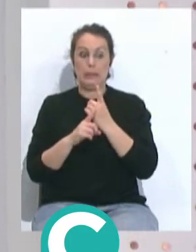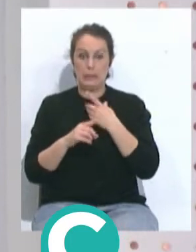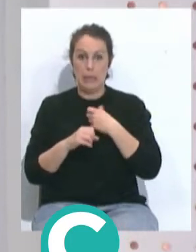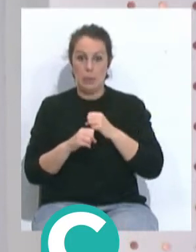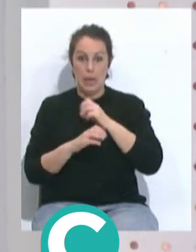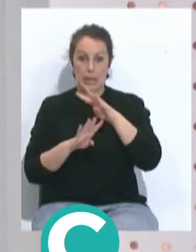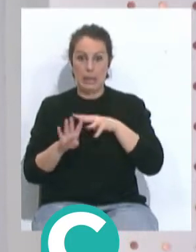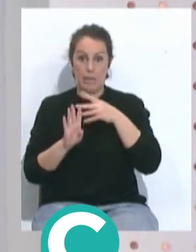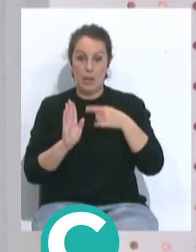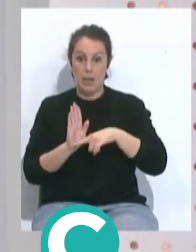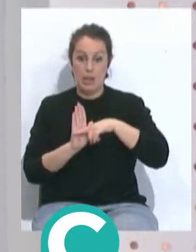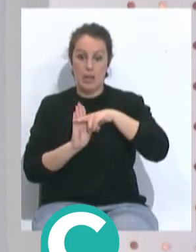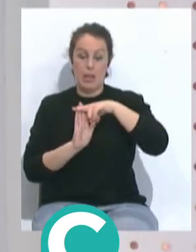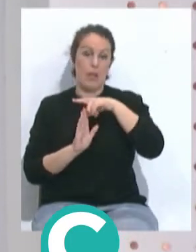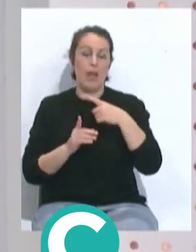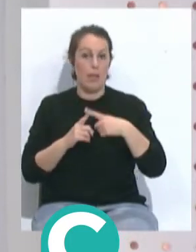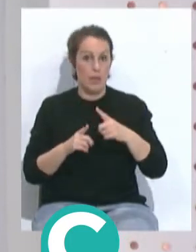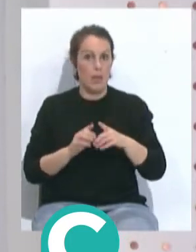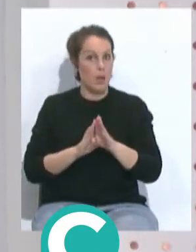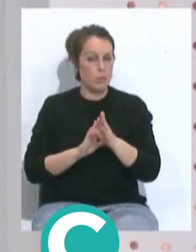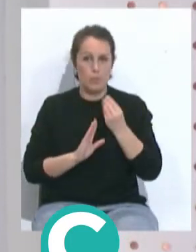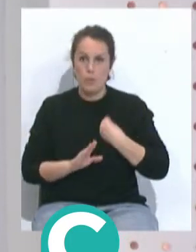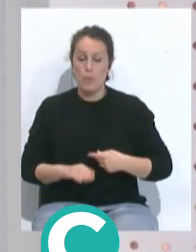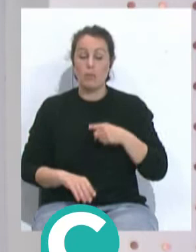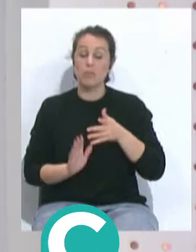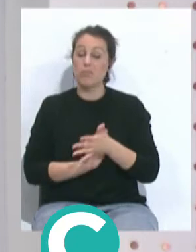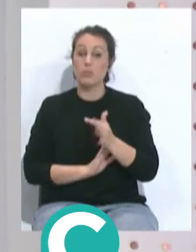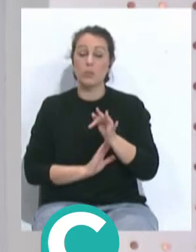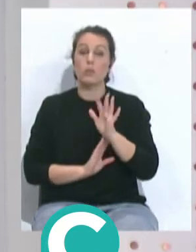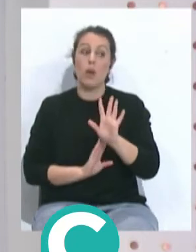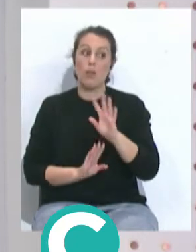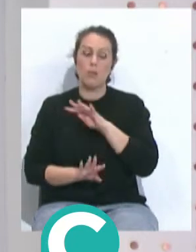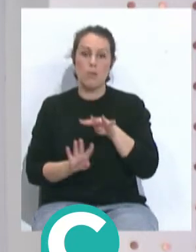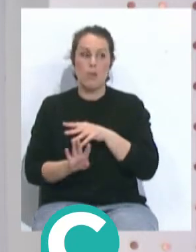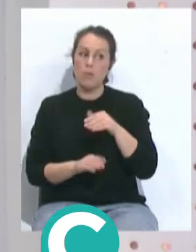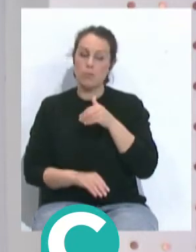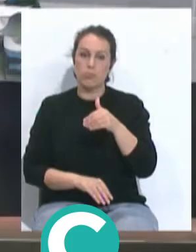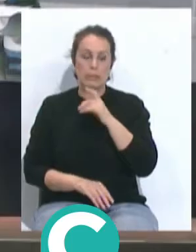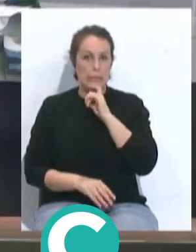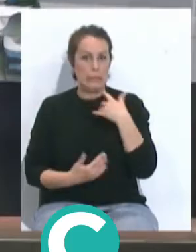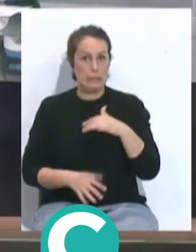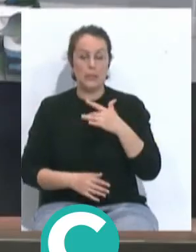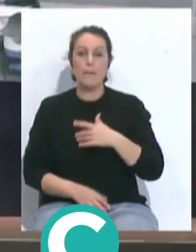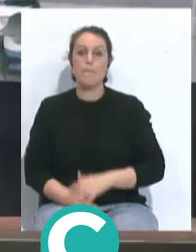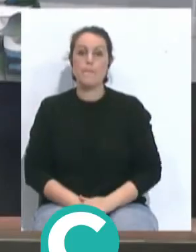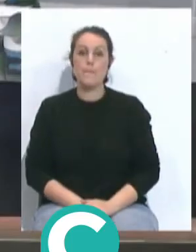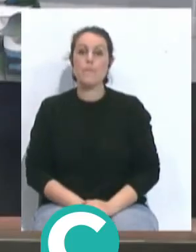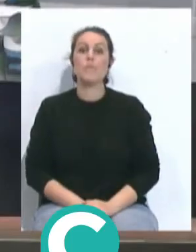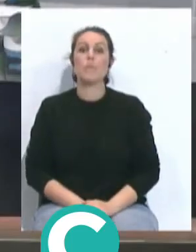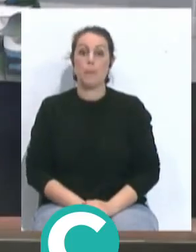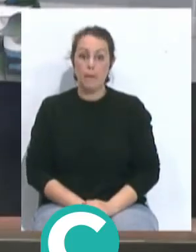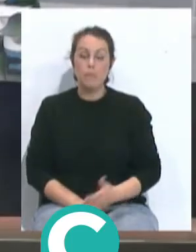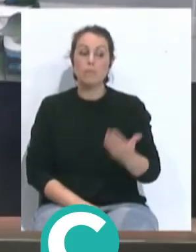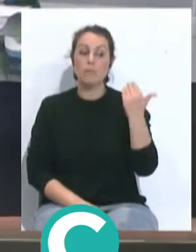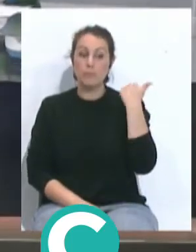la tabla clasificatoria. Y eso es muy positivo a pesar del complejo calendario que tiene por delante. A pesar de los pesares, ayer se